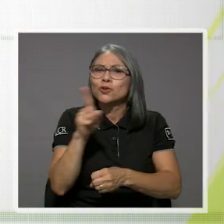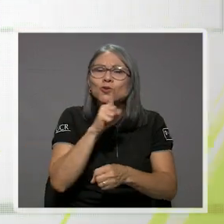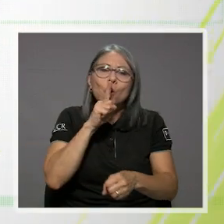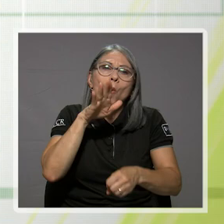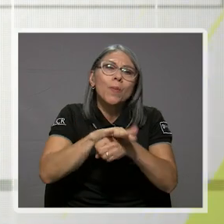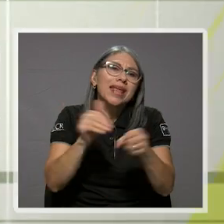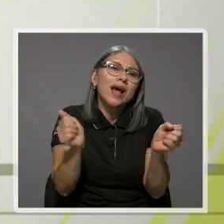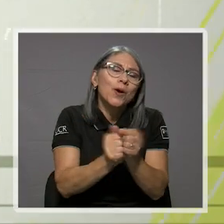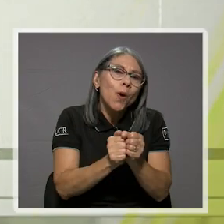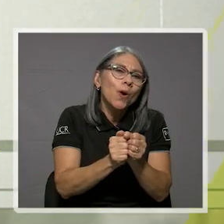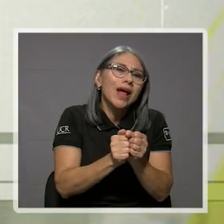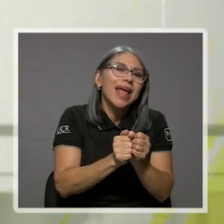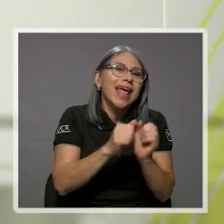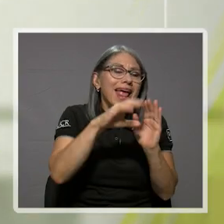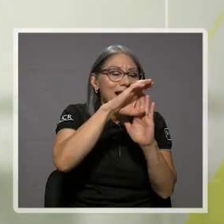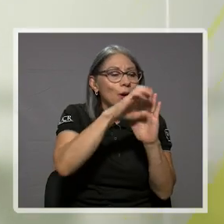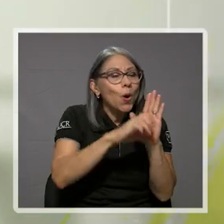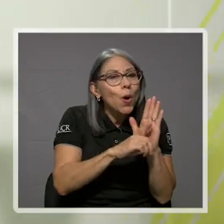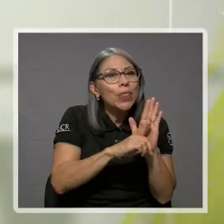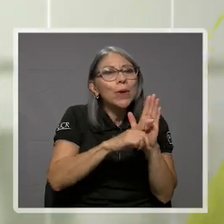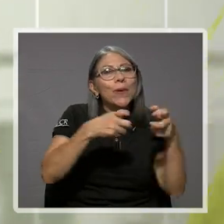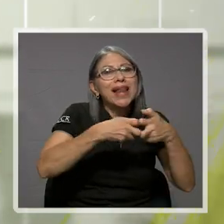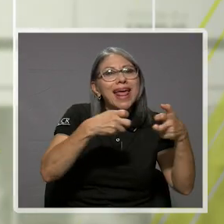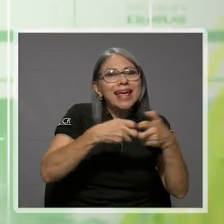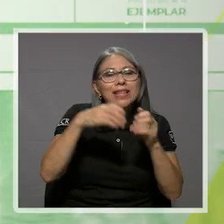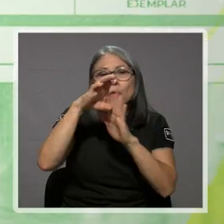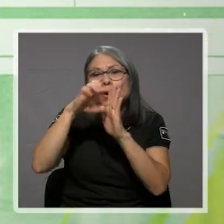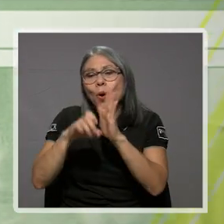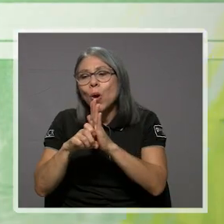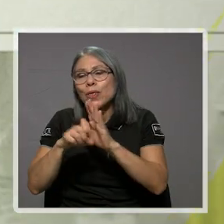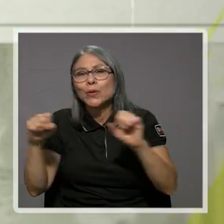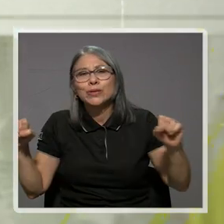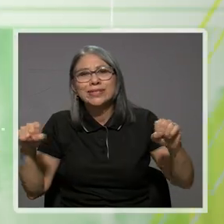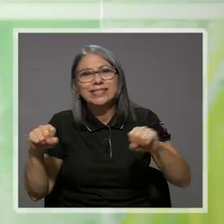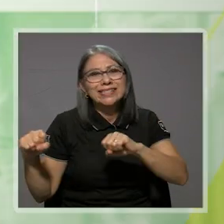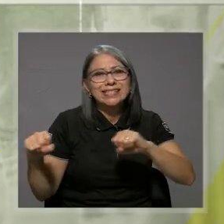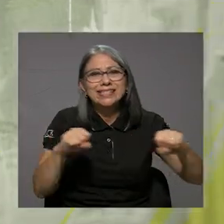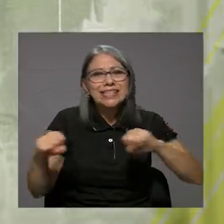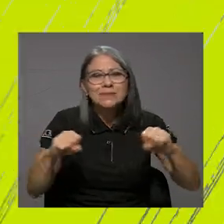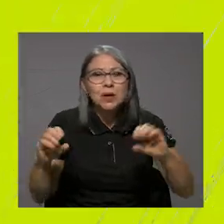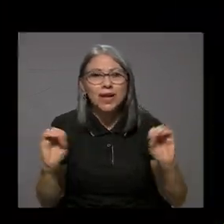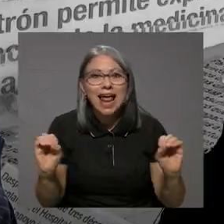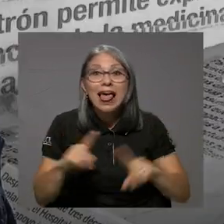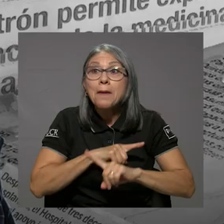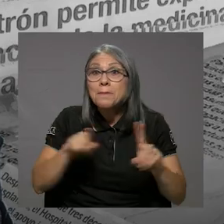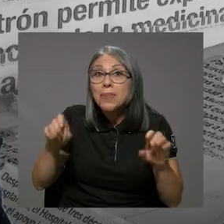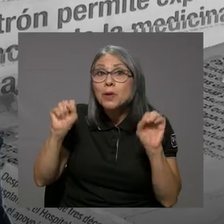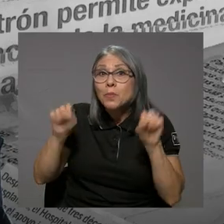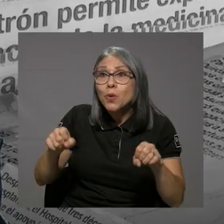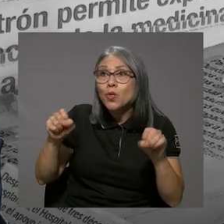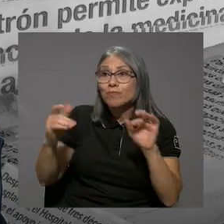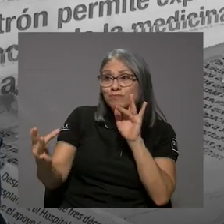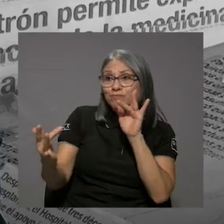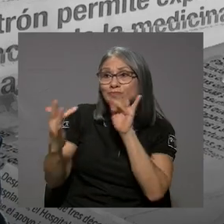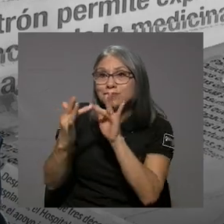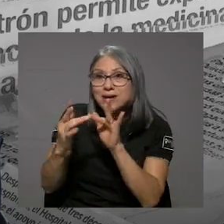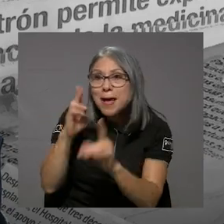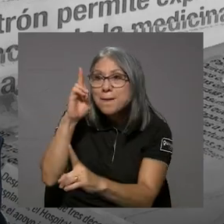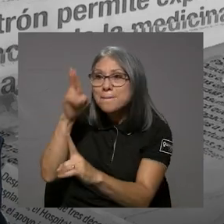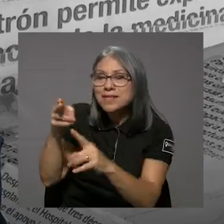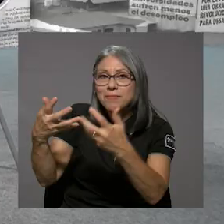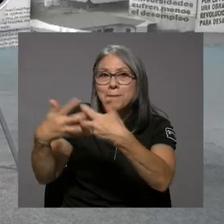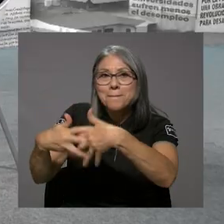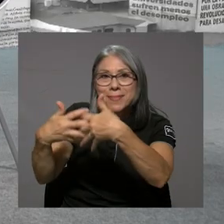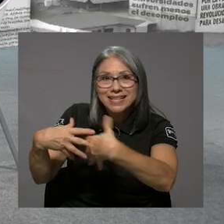cumplía con el código eléctrico ni con el código sísmico ni nada. No obstante, se logró localizar a la misma empresa que lo había hecho.